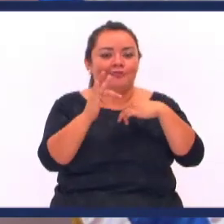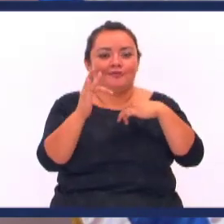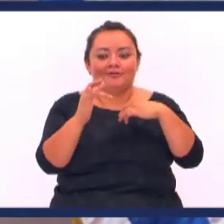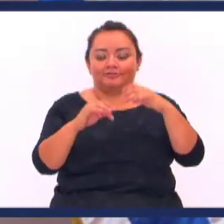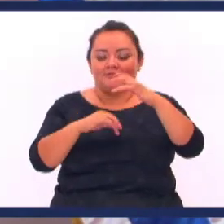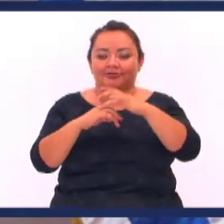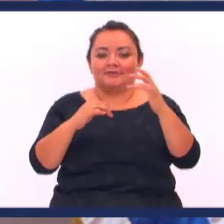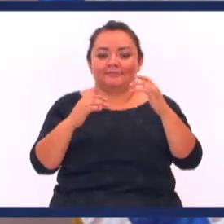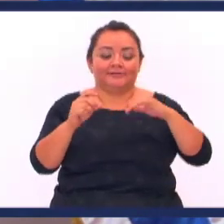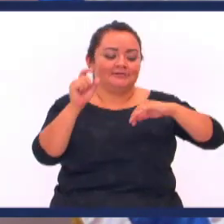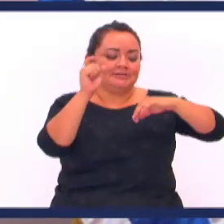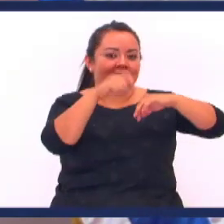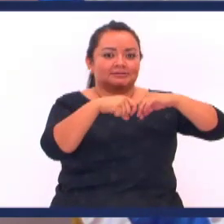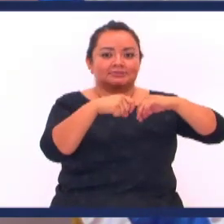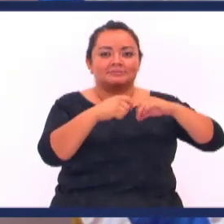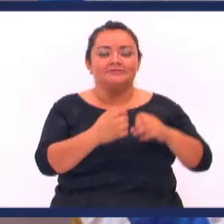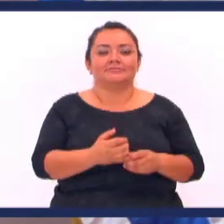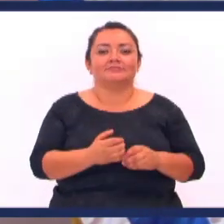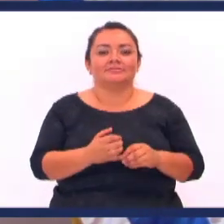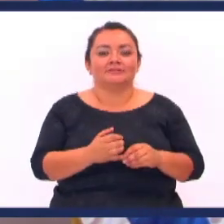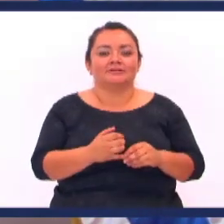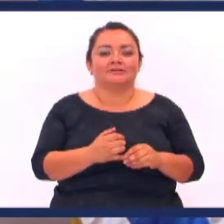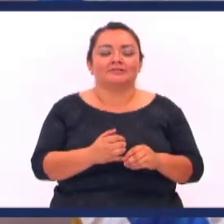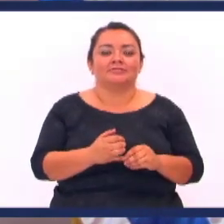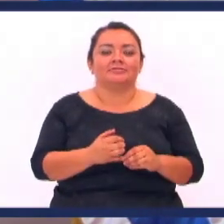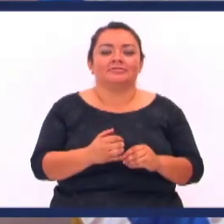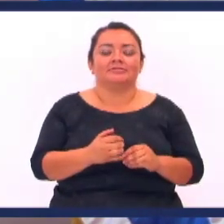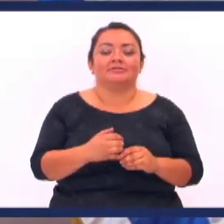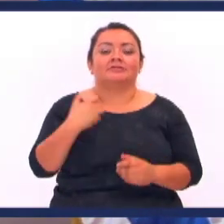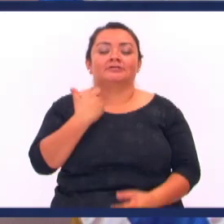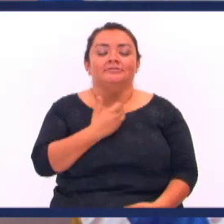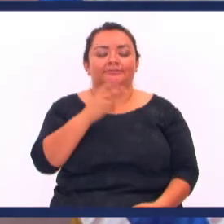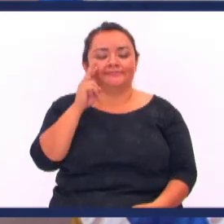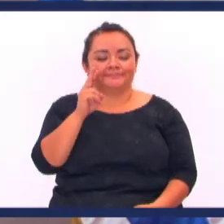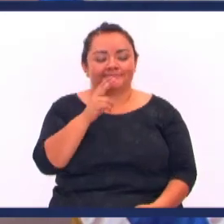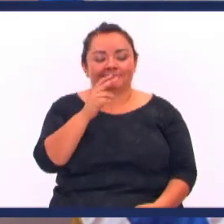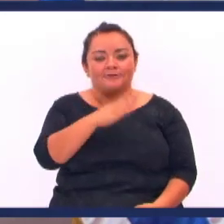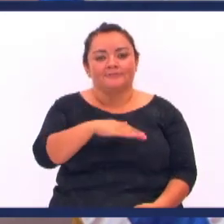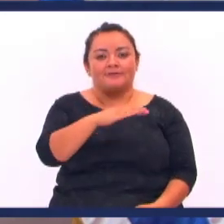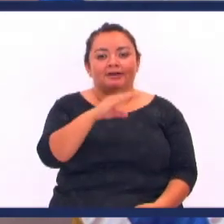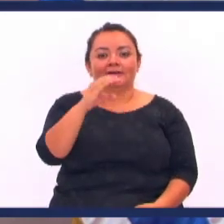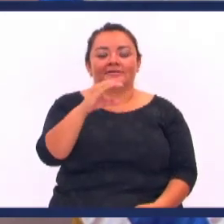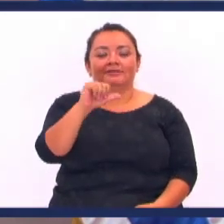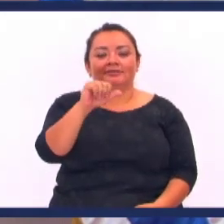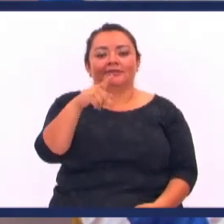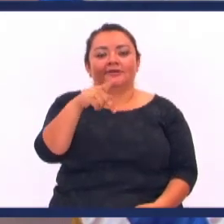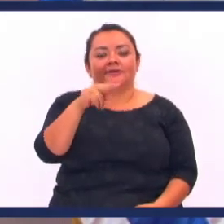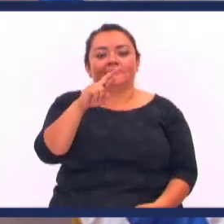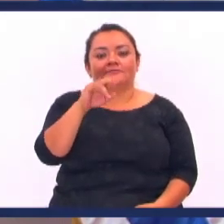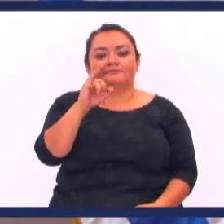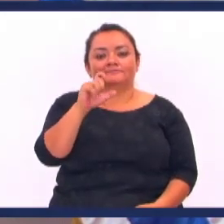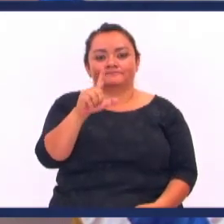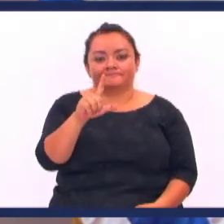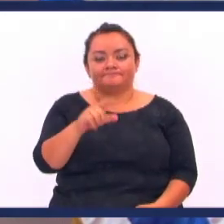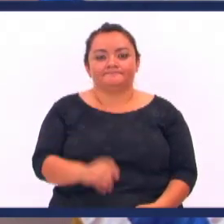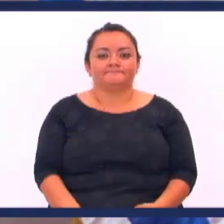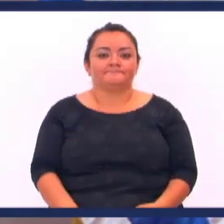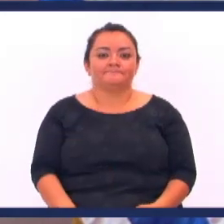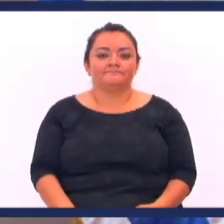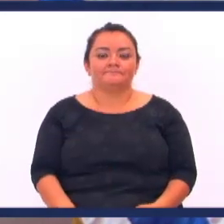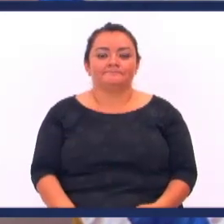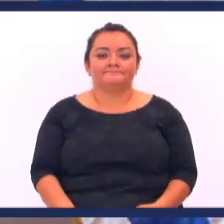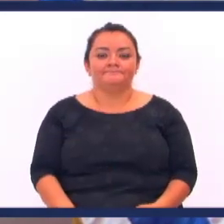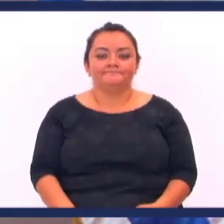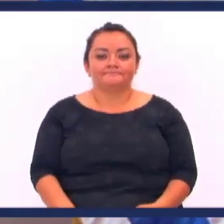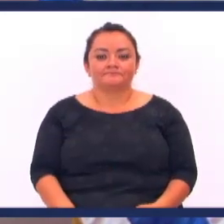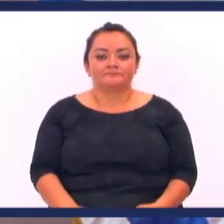otro diamante Entonces Cuando llegamos a Capri Si lo quiere buscar En Google Ahí está usted Que está en casa Ahora con mucho tiempo Usted